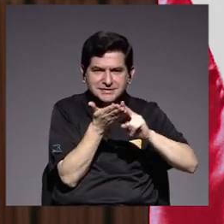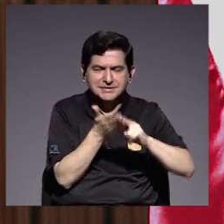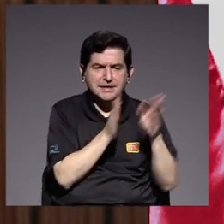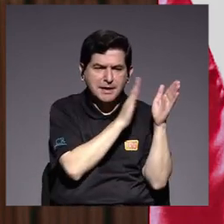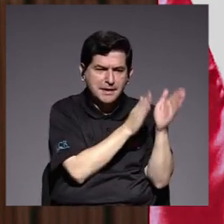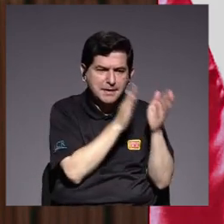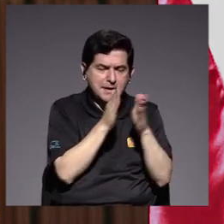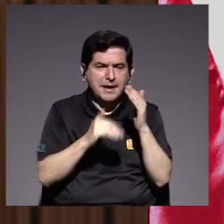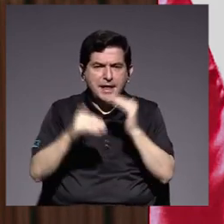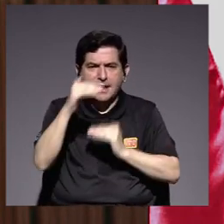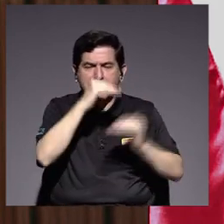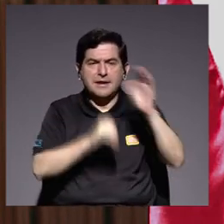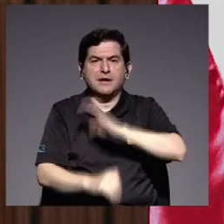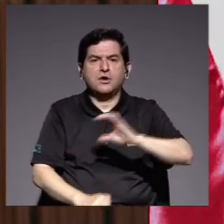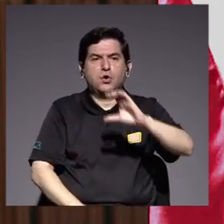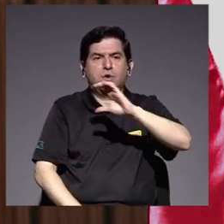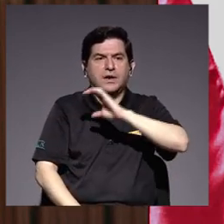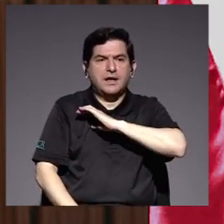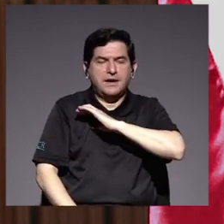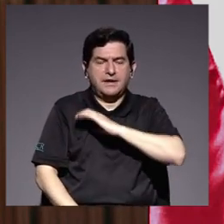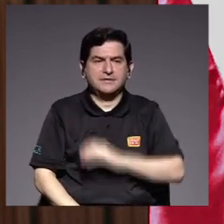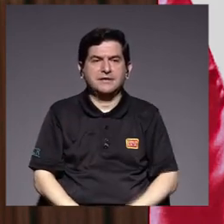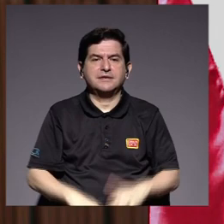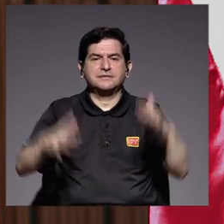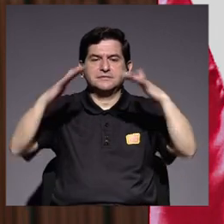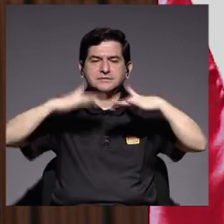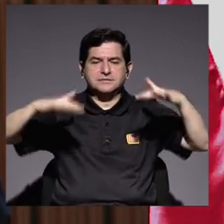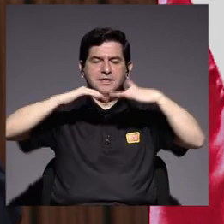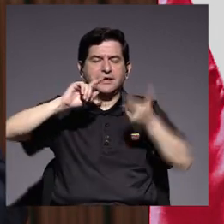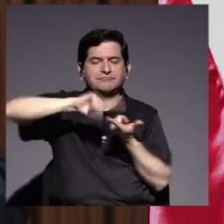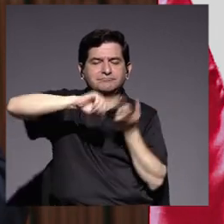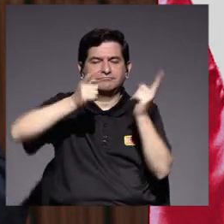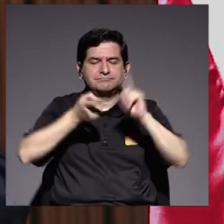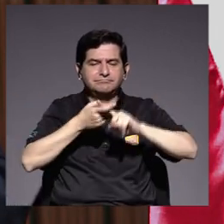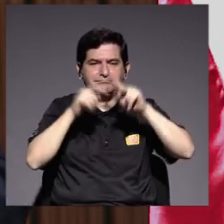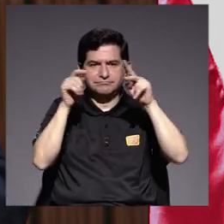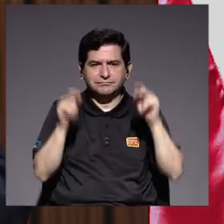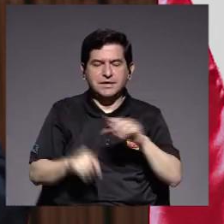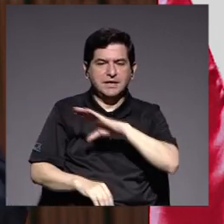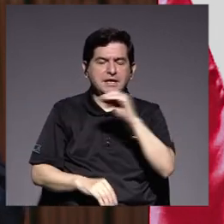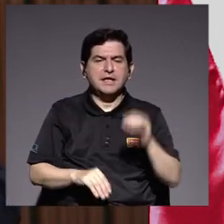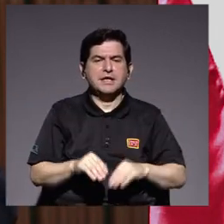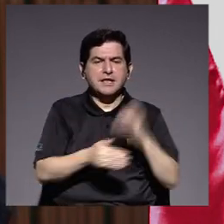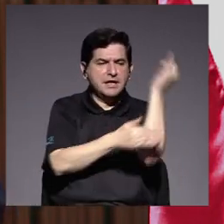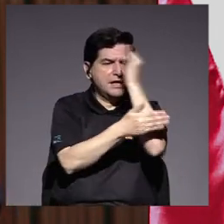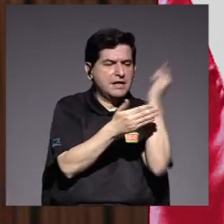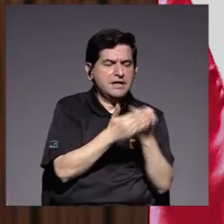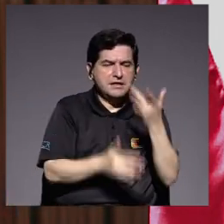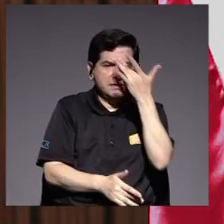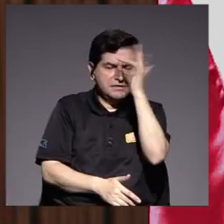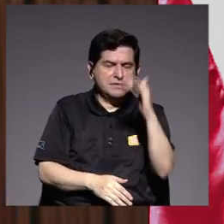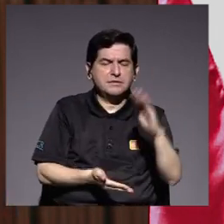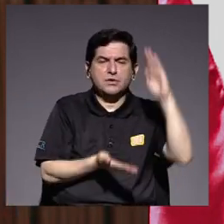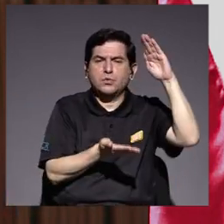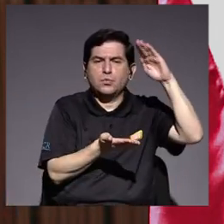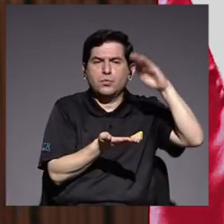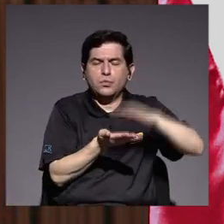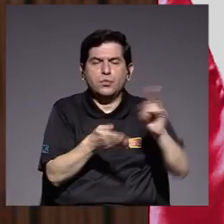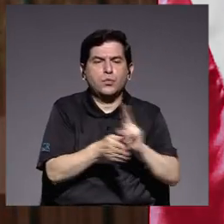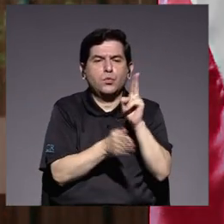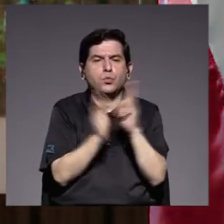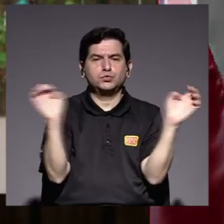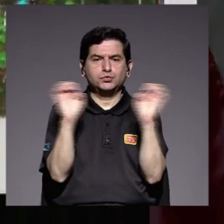planificación de edificios con características ambientalmente amigables y diseños inteligentes para el bajo consumo de energía